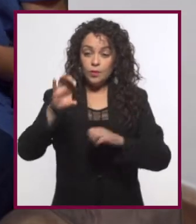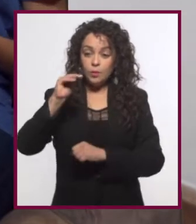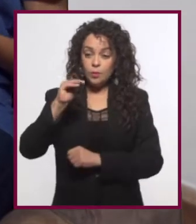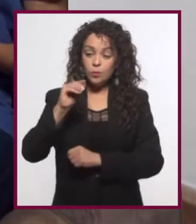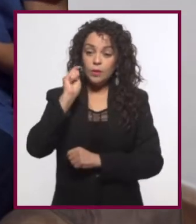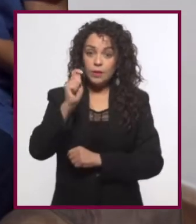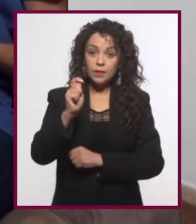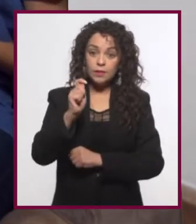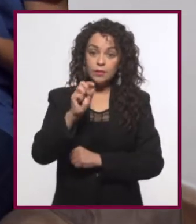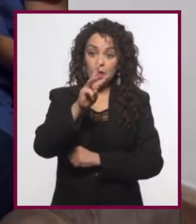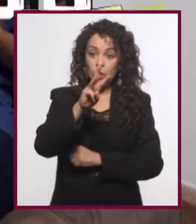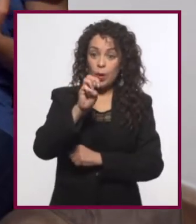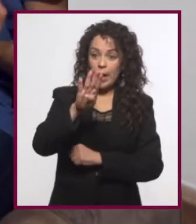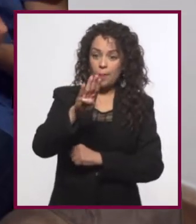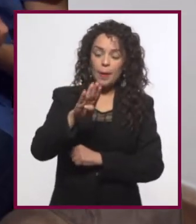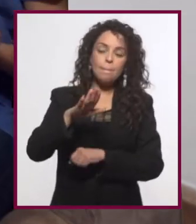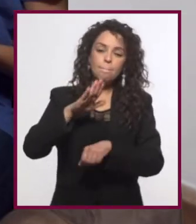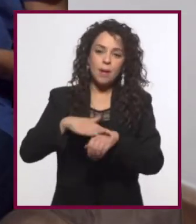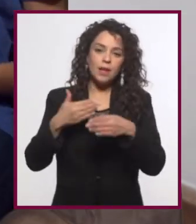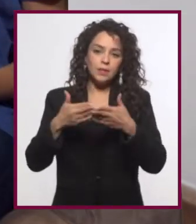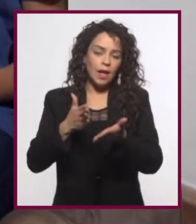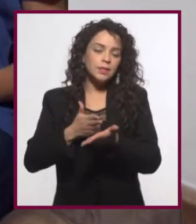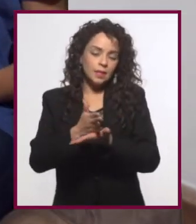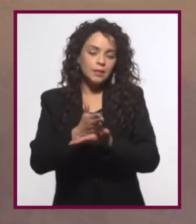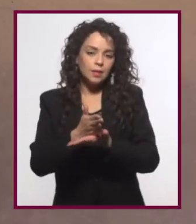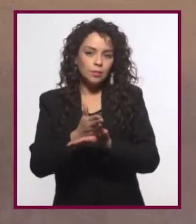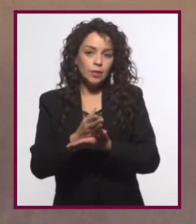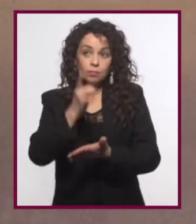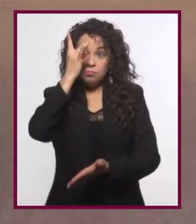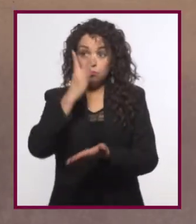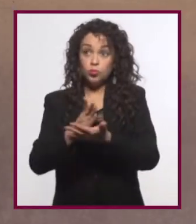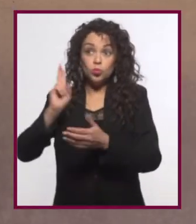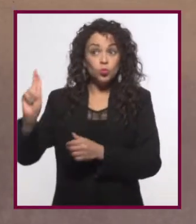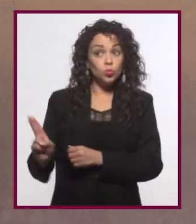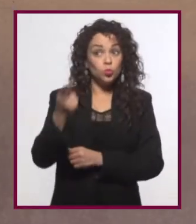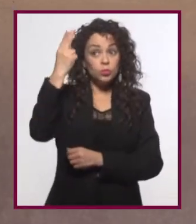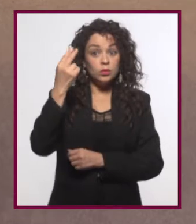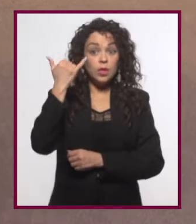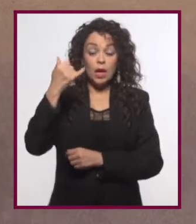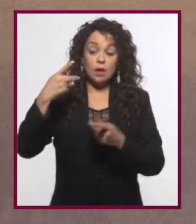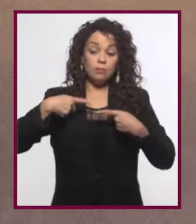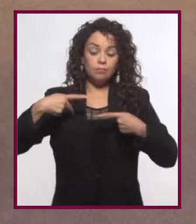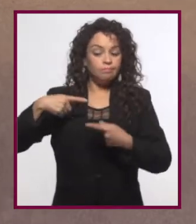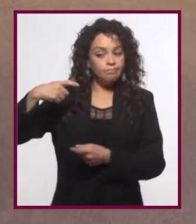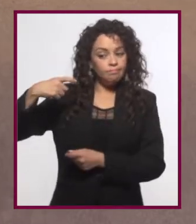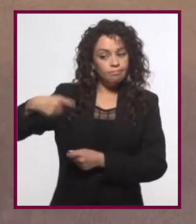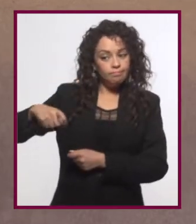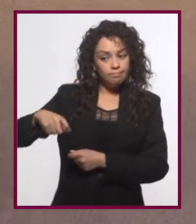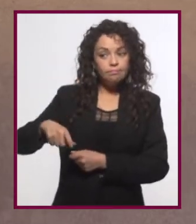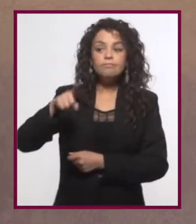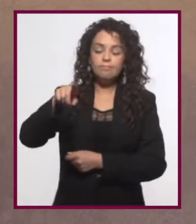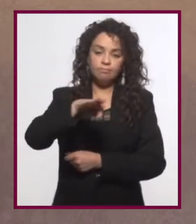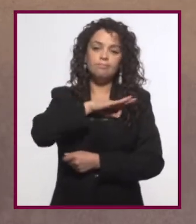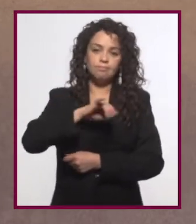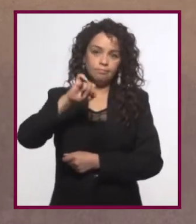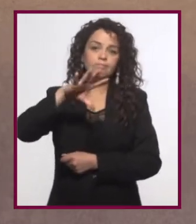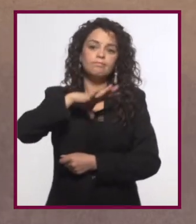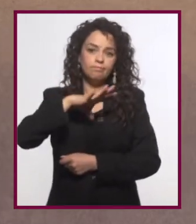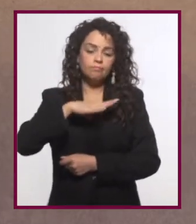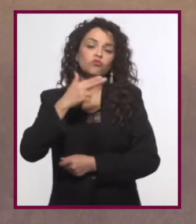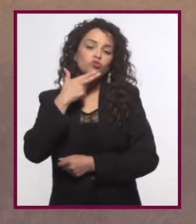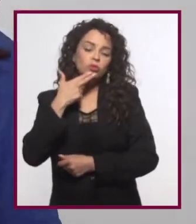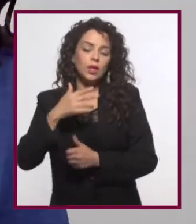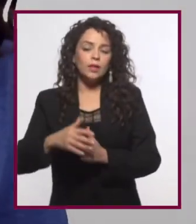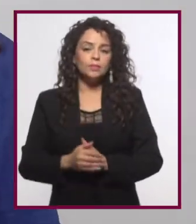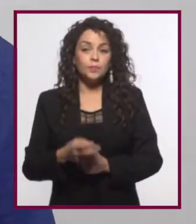en los que la web se volvió un poco más accesible. Y solo las universidades y gente de cierto estatus económico se lo podía permitir.